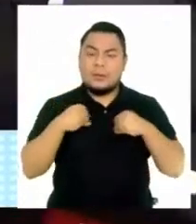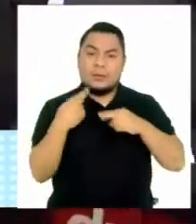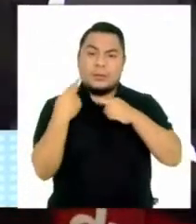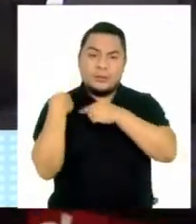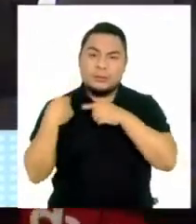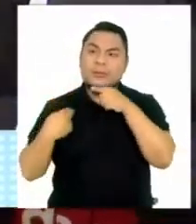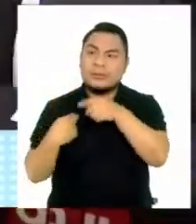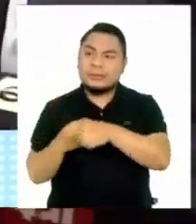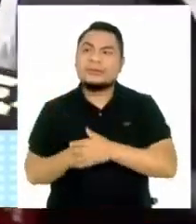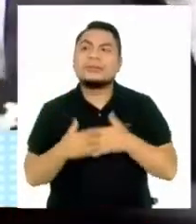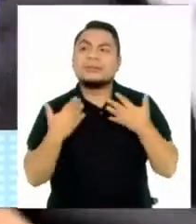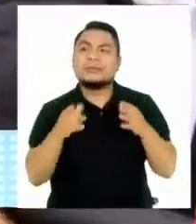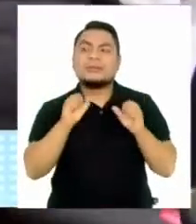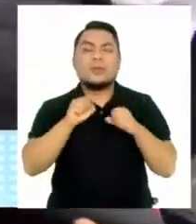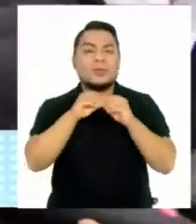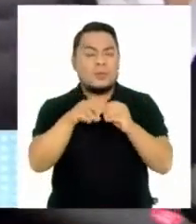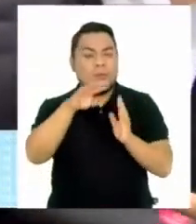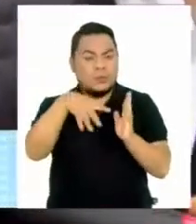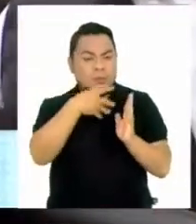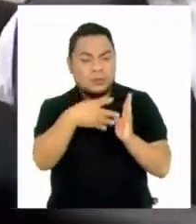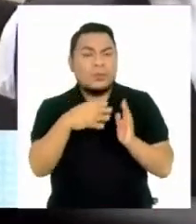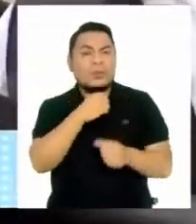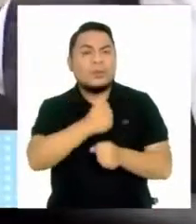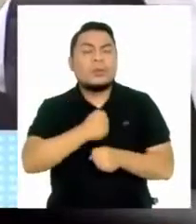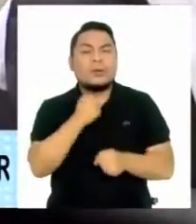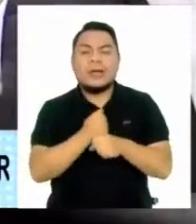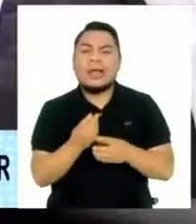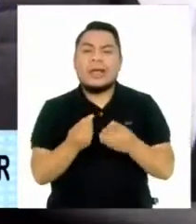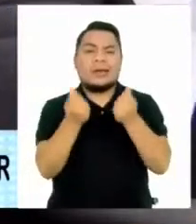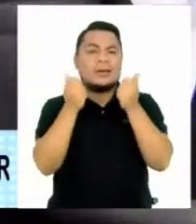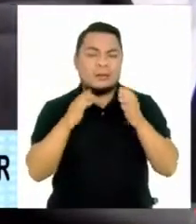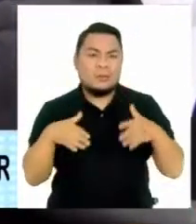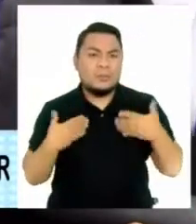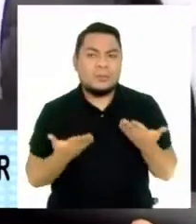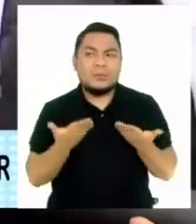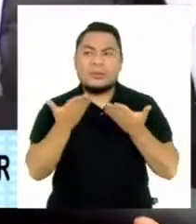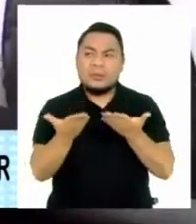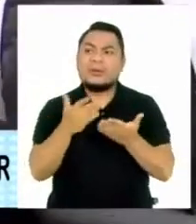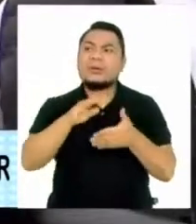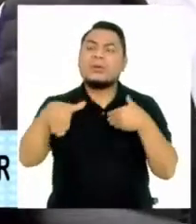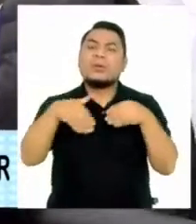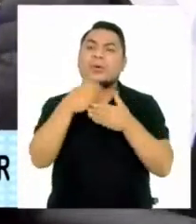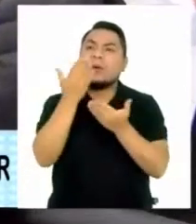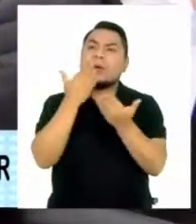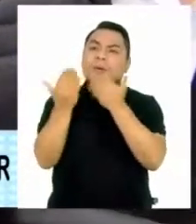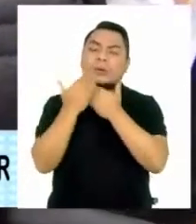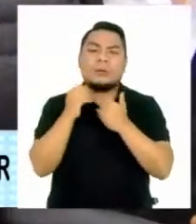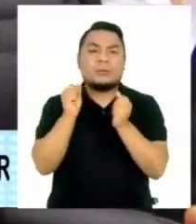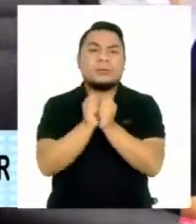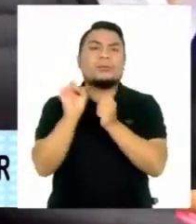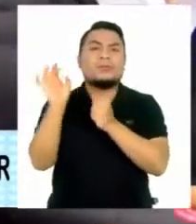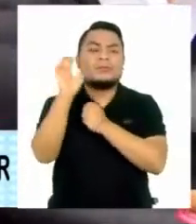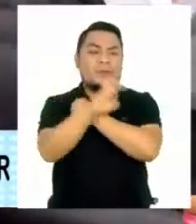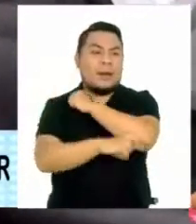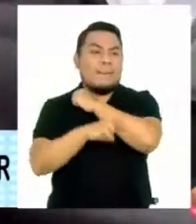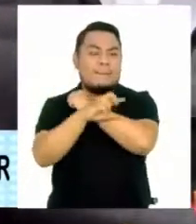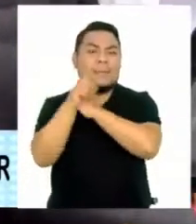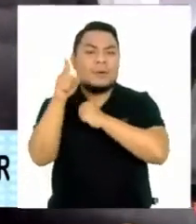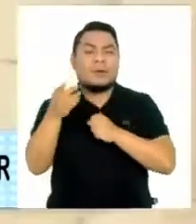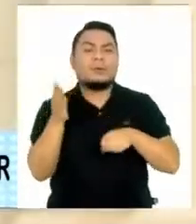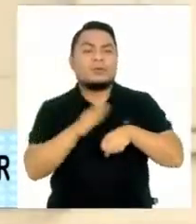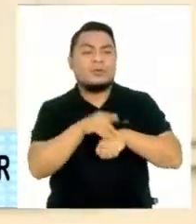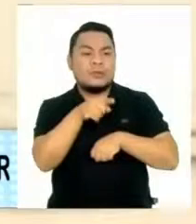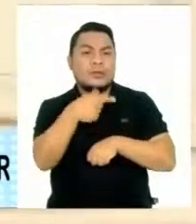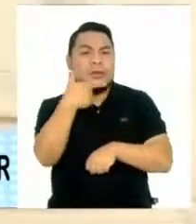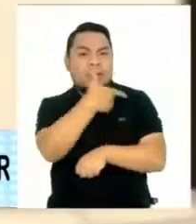responsabilidad agenden en la brevedad posible estos tratados que hemos venido haciendo con los demás países con semilla la